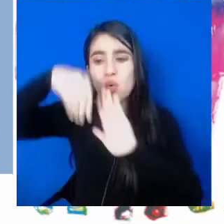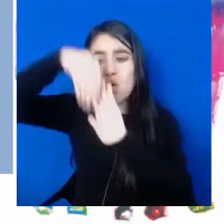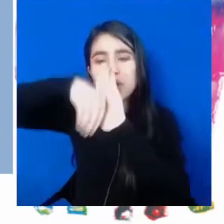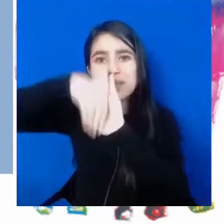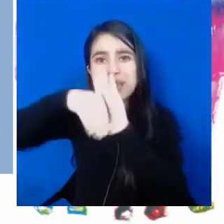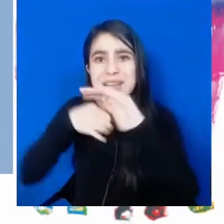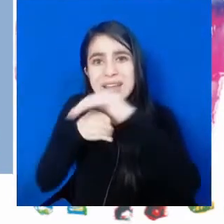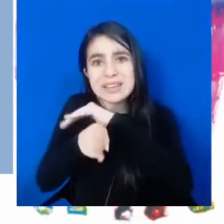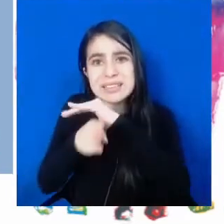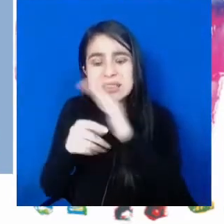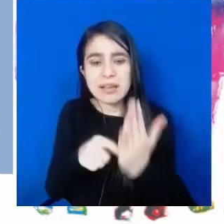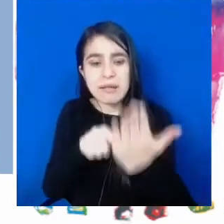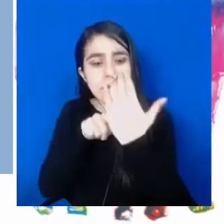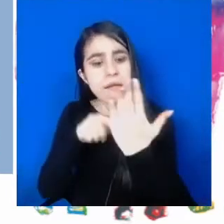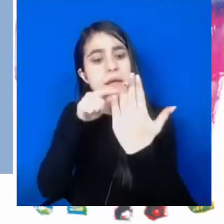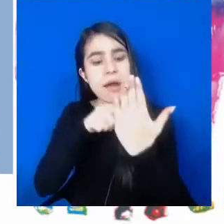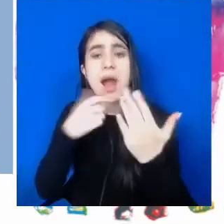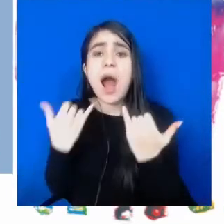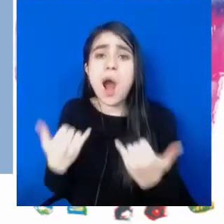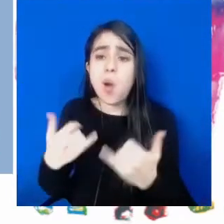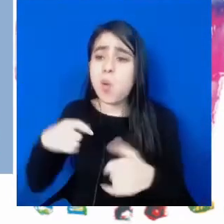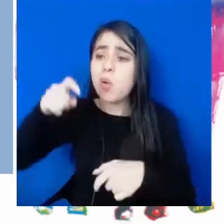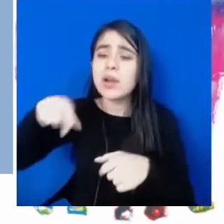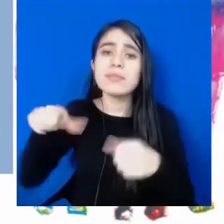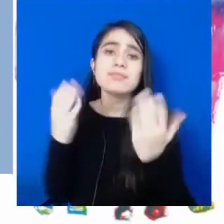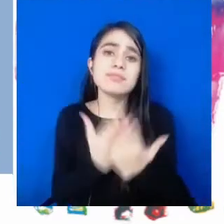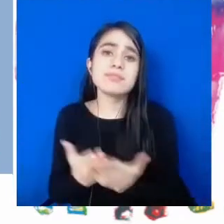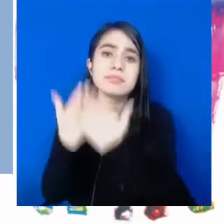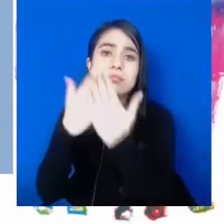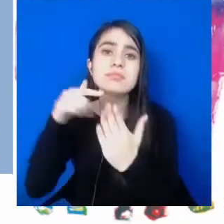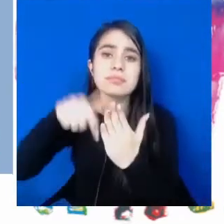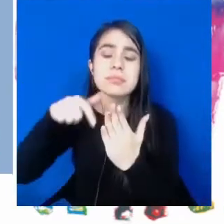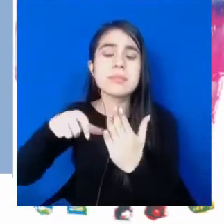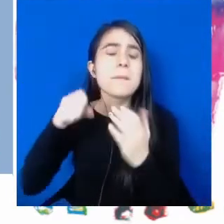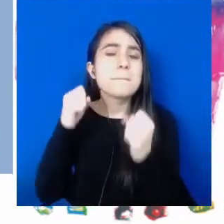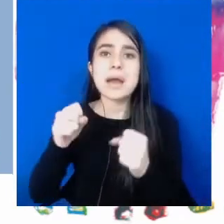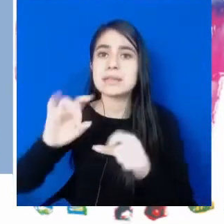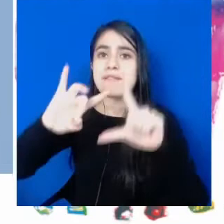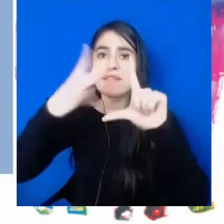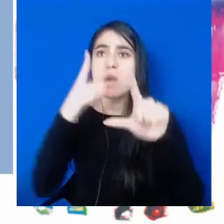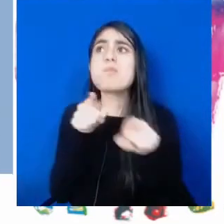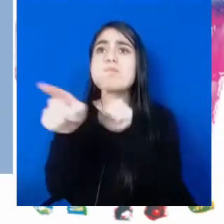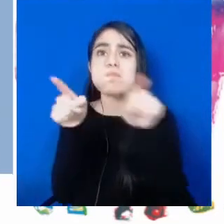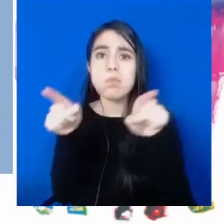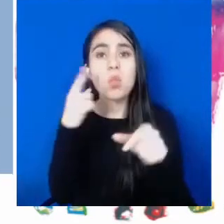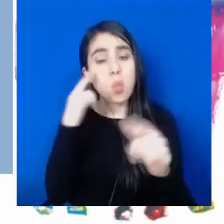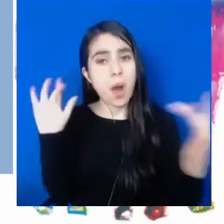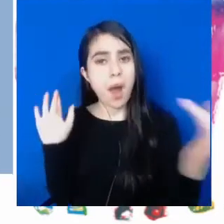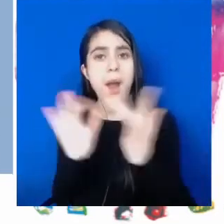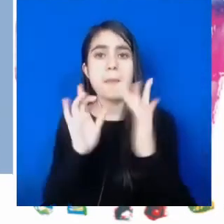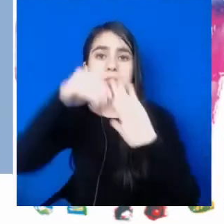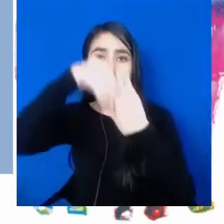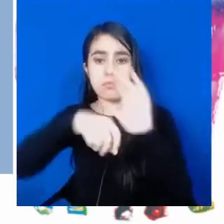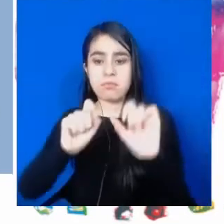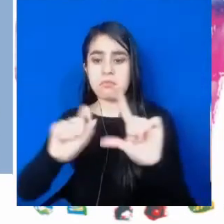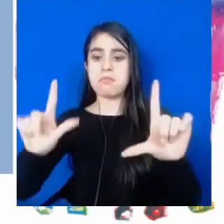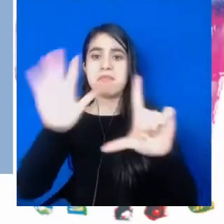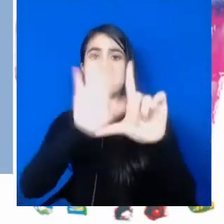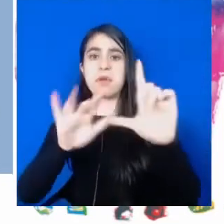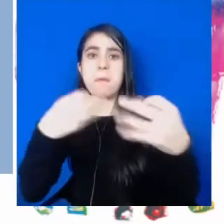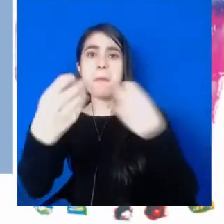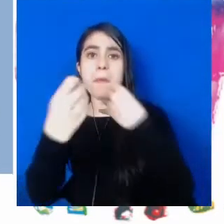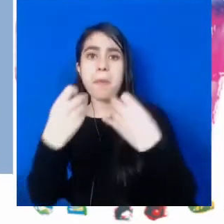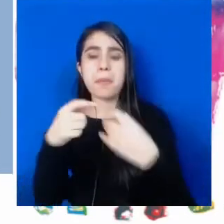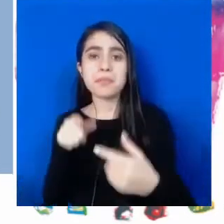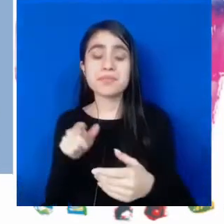educativos en el marco de las necesidades de una educación que se desarrolló esencialmente de manera virtual. Por otro lado,